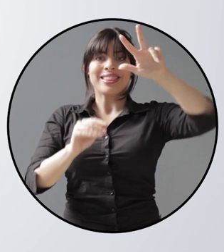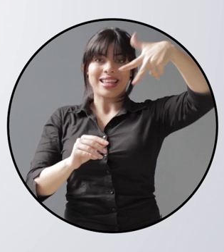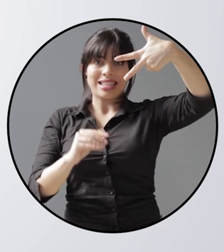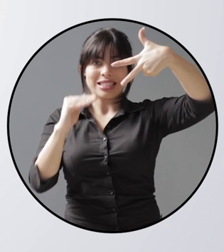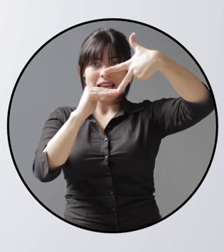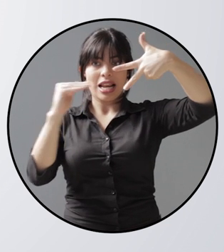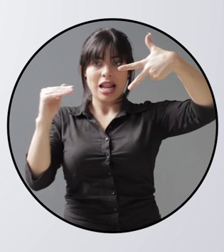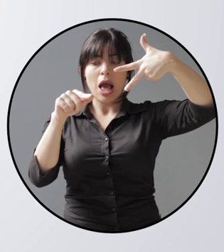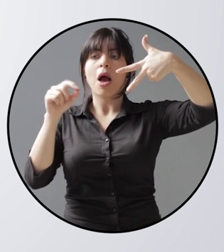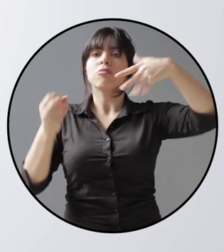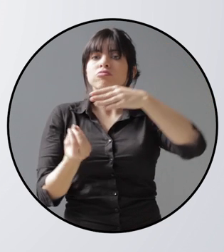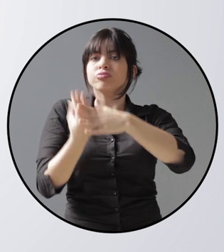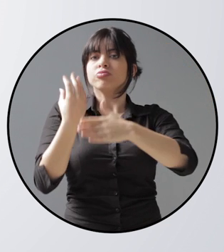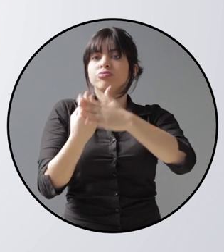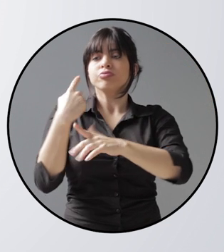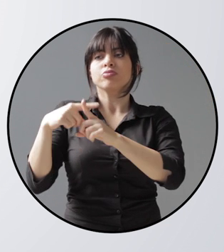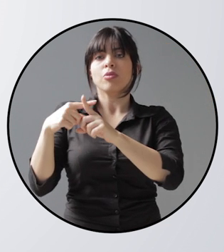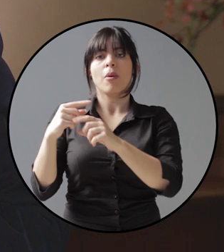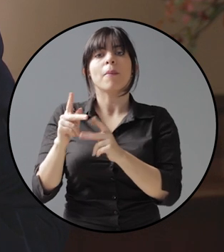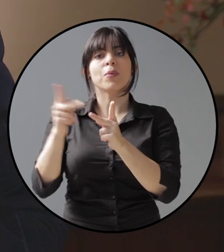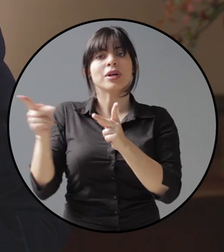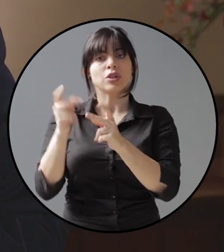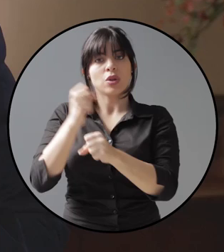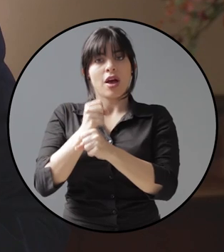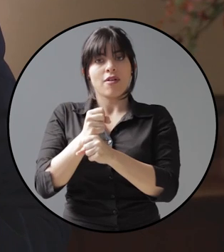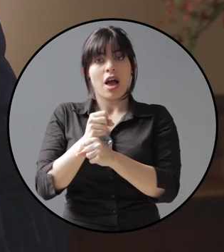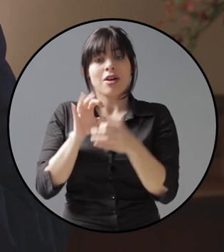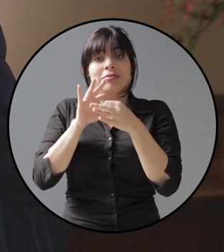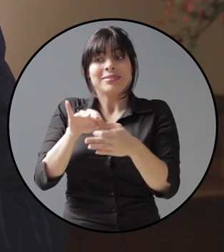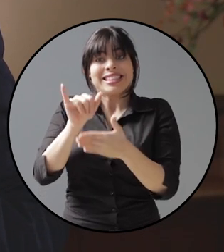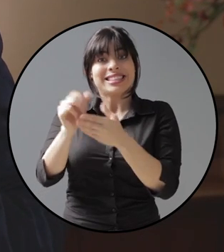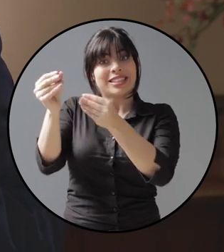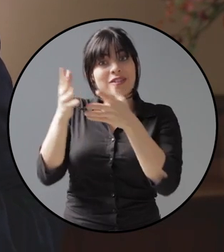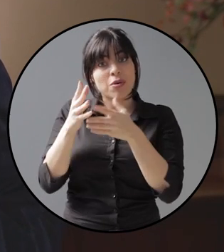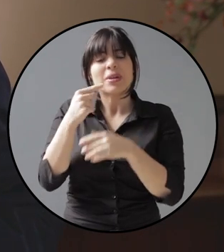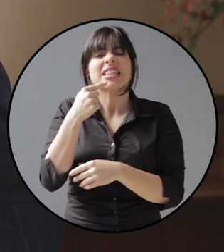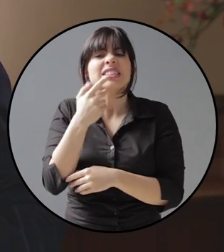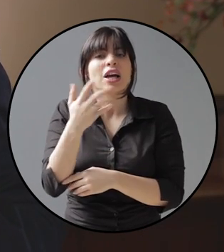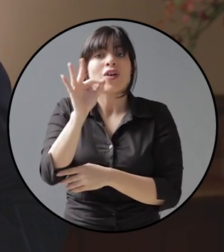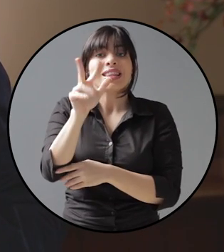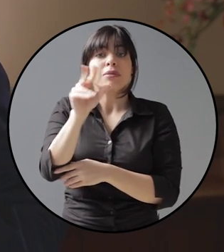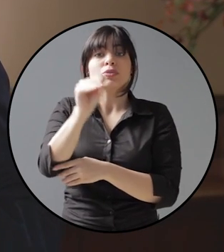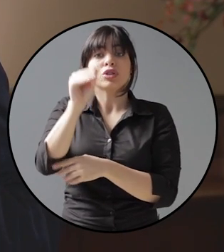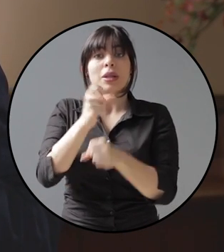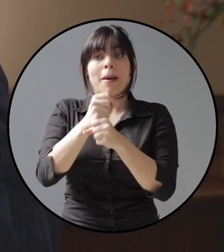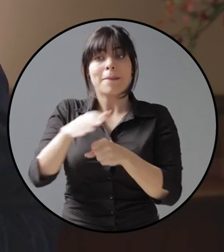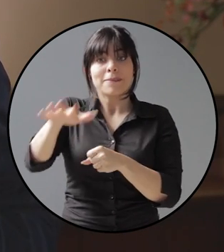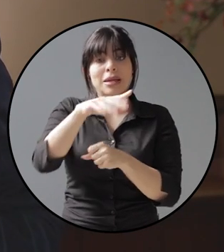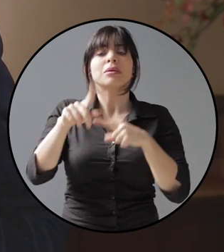la expectativa de generación de puestos de trabajo. Según ese estudio, el 93% de las empresas